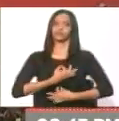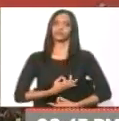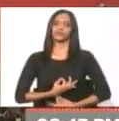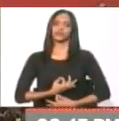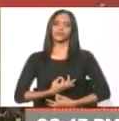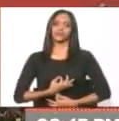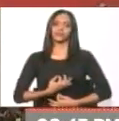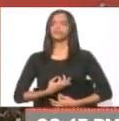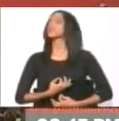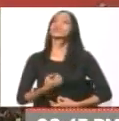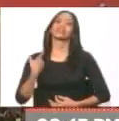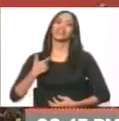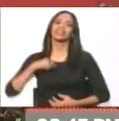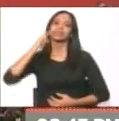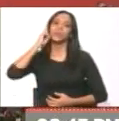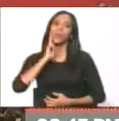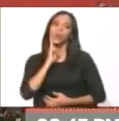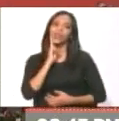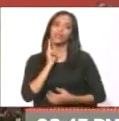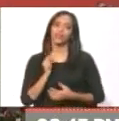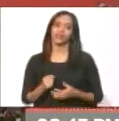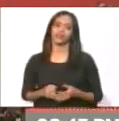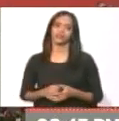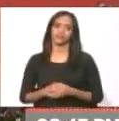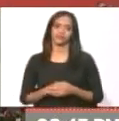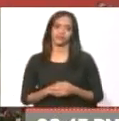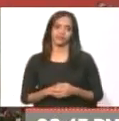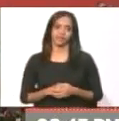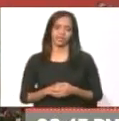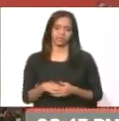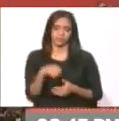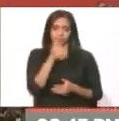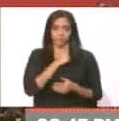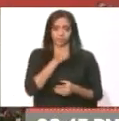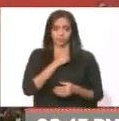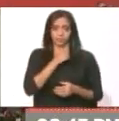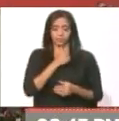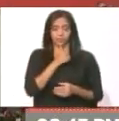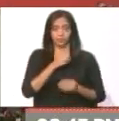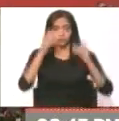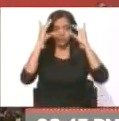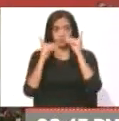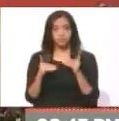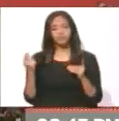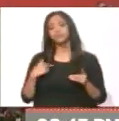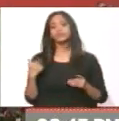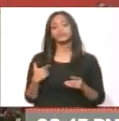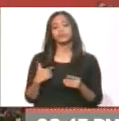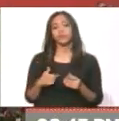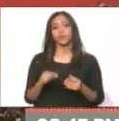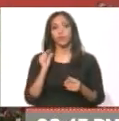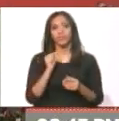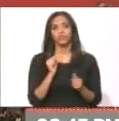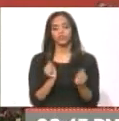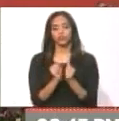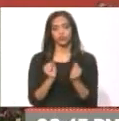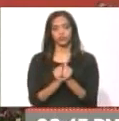coraza que tenía Simón Bolívar. Para aguantar y para tomar las decisiones que tuvo que tomar en momentos duros.